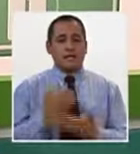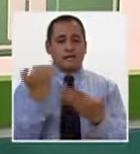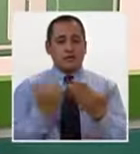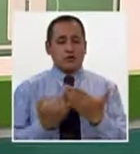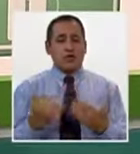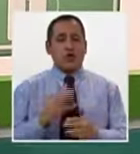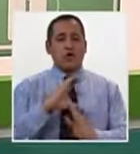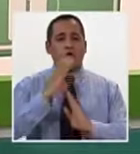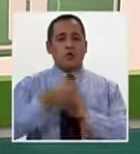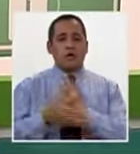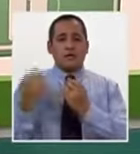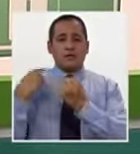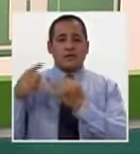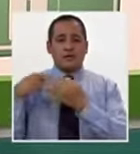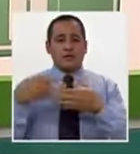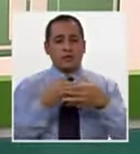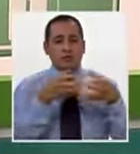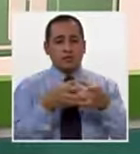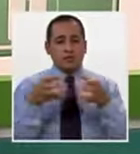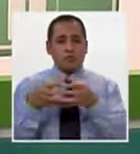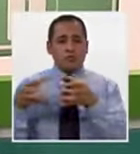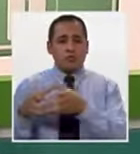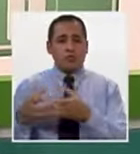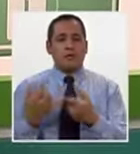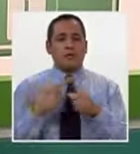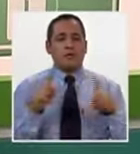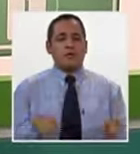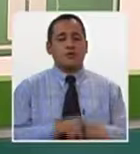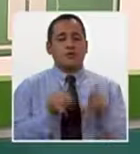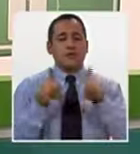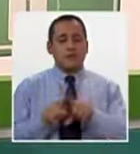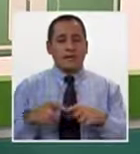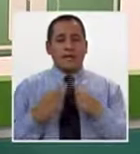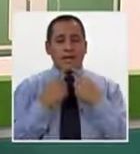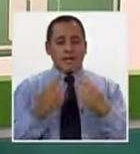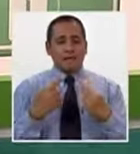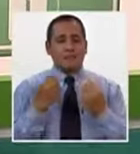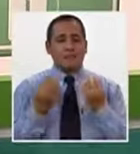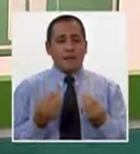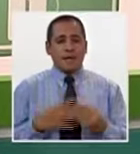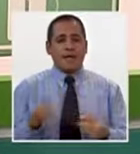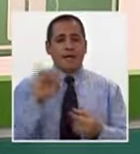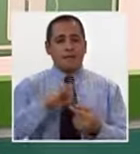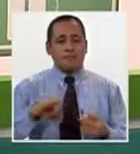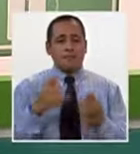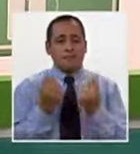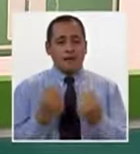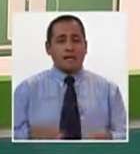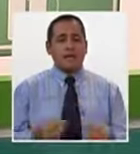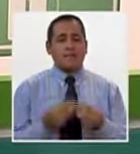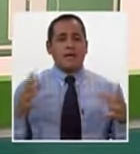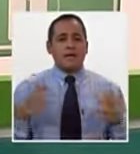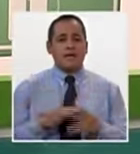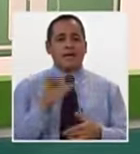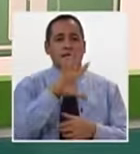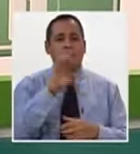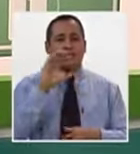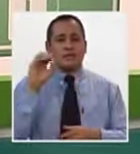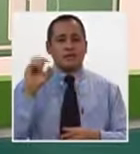trabajo, que diseñó Conadis con los sectores, pero también va a servir para que se usen los recursos, más de